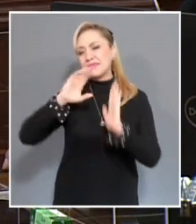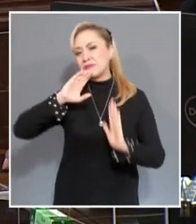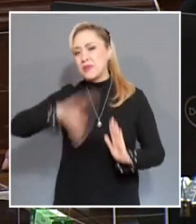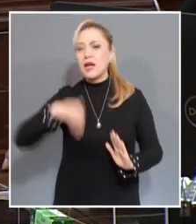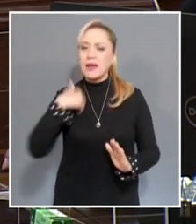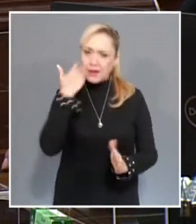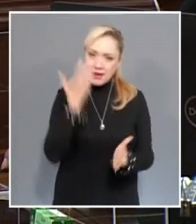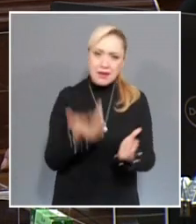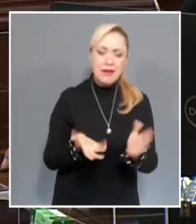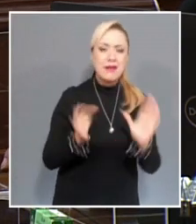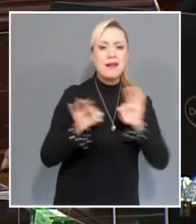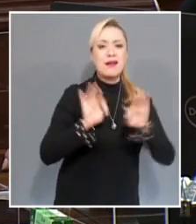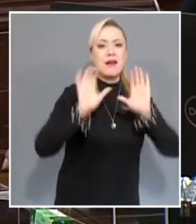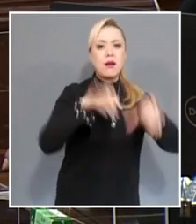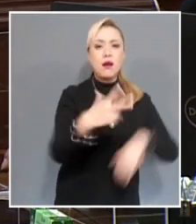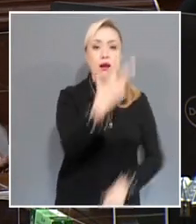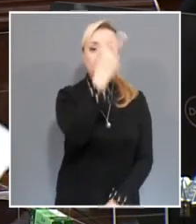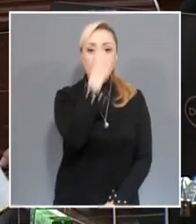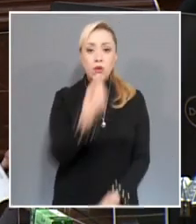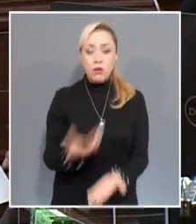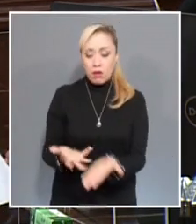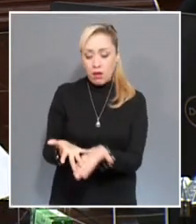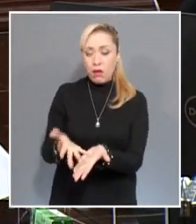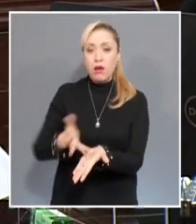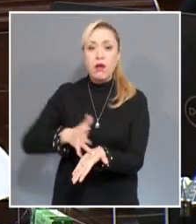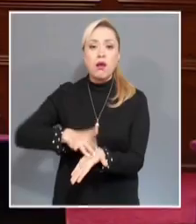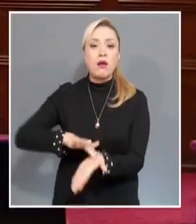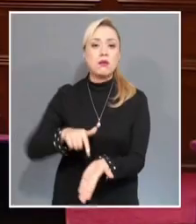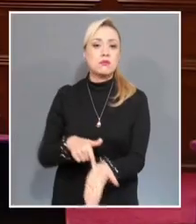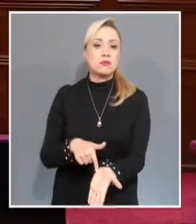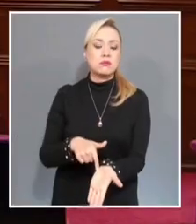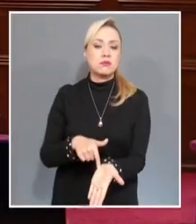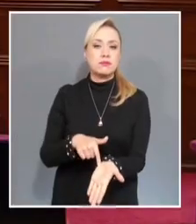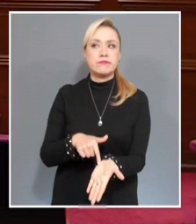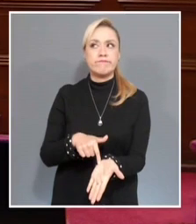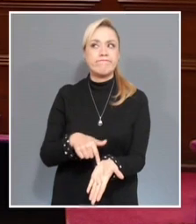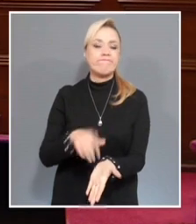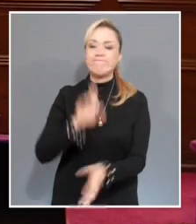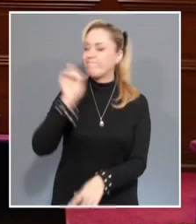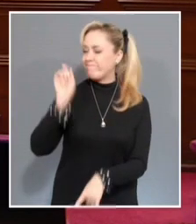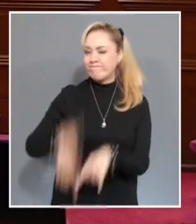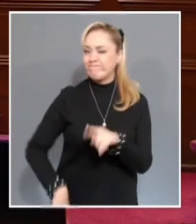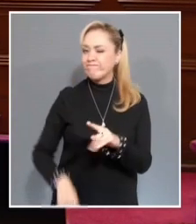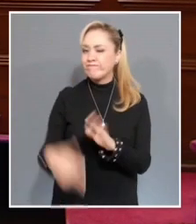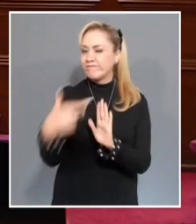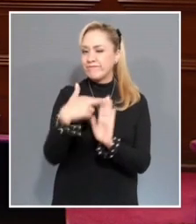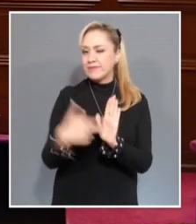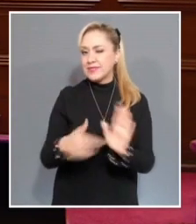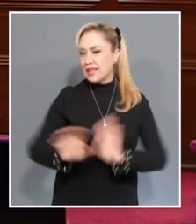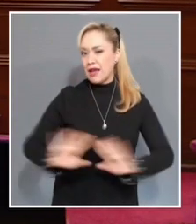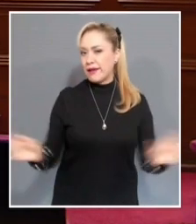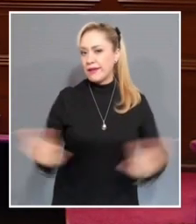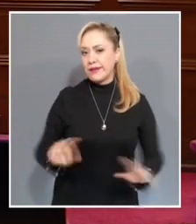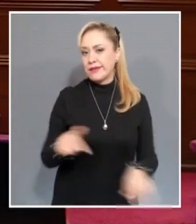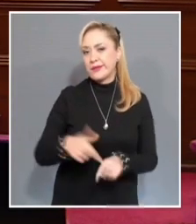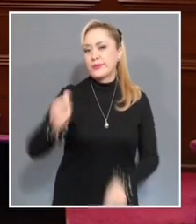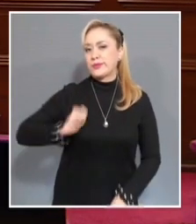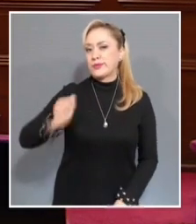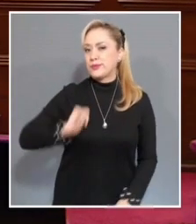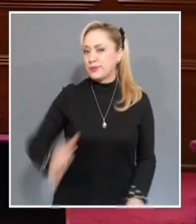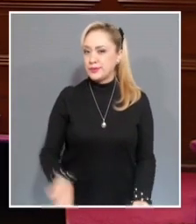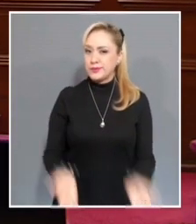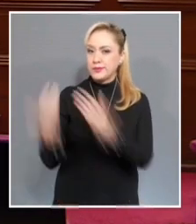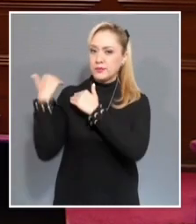Por lo tanto, se propone declarar la inconstitucionalidad de la norma. El proyecto agrega que el requisito comprende todo